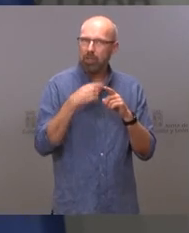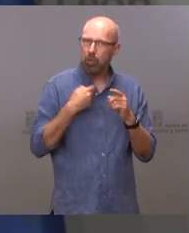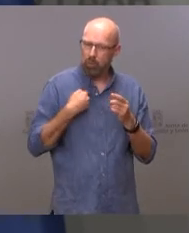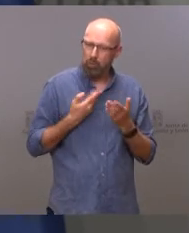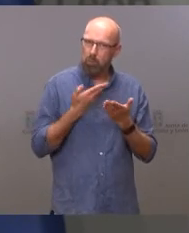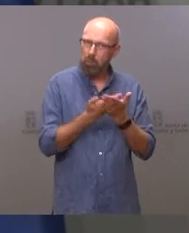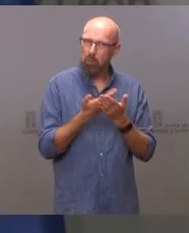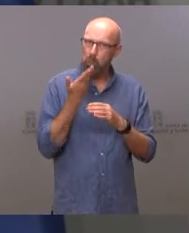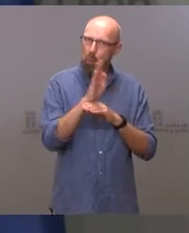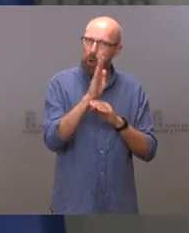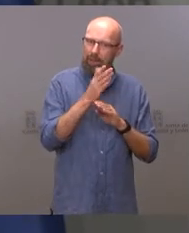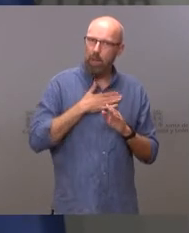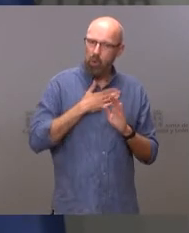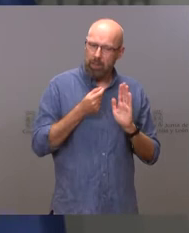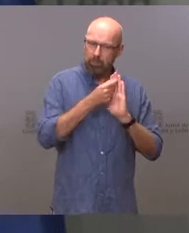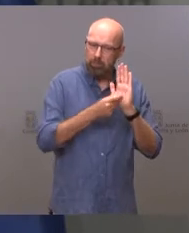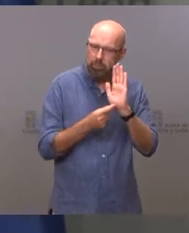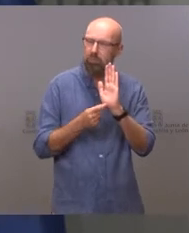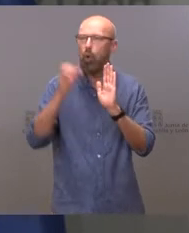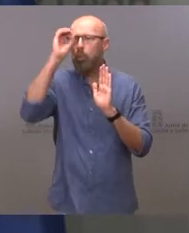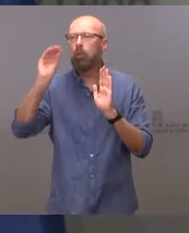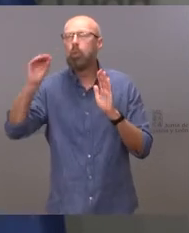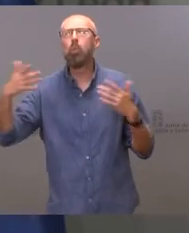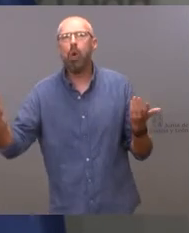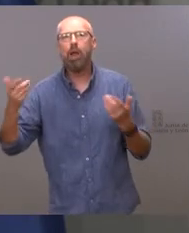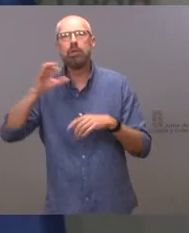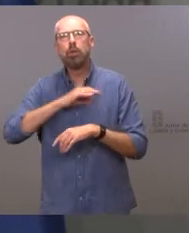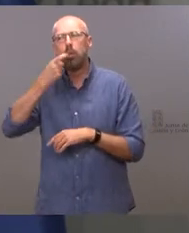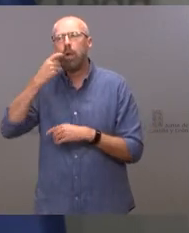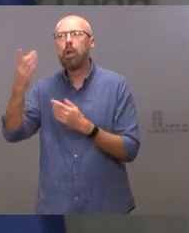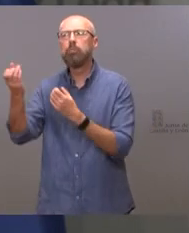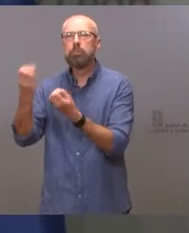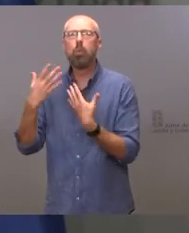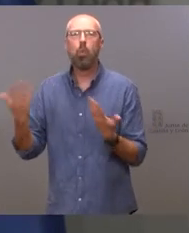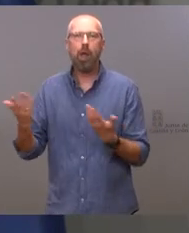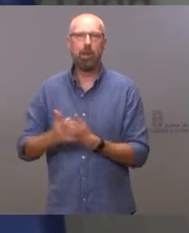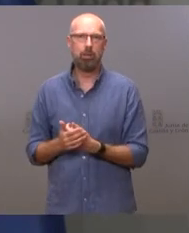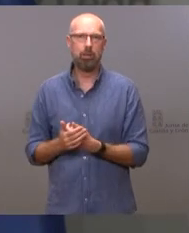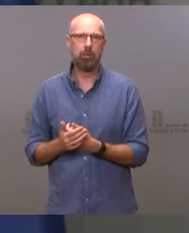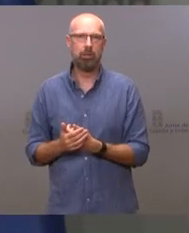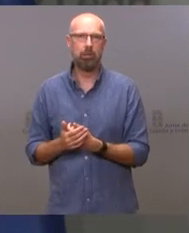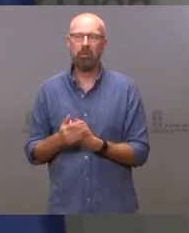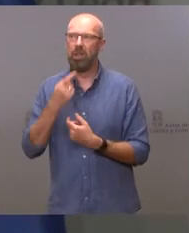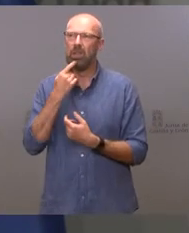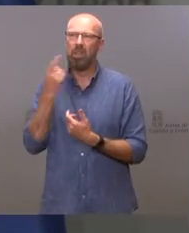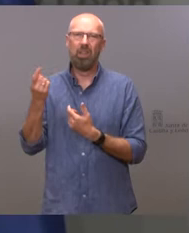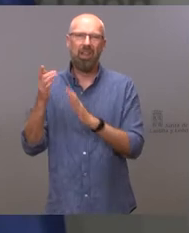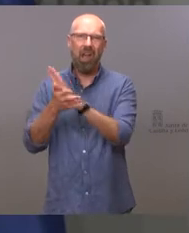Que la gente tendría que ir un ratito. Como propuesta de atención primaria creo que es un poco incompleta.